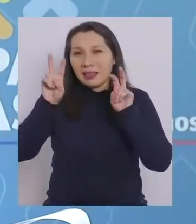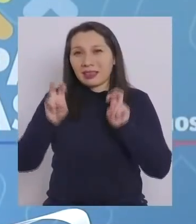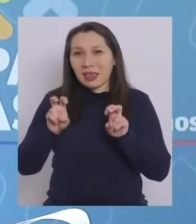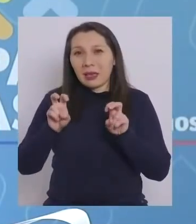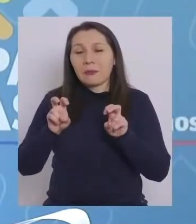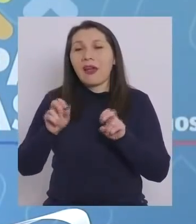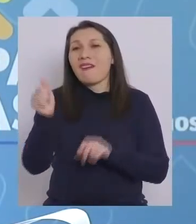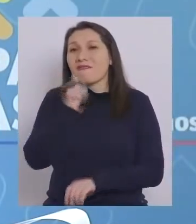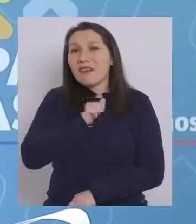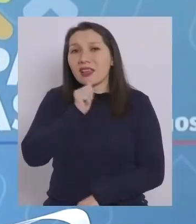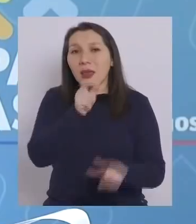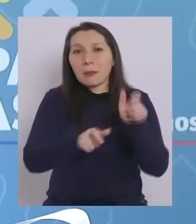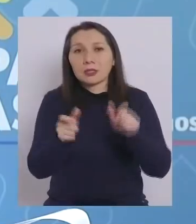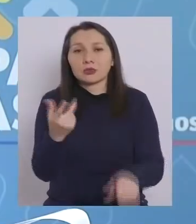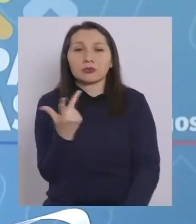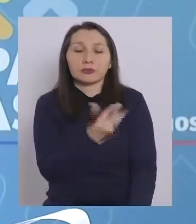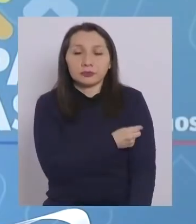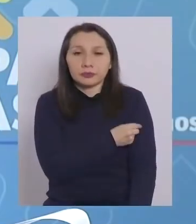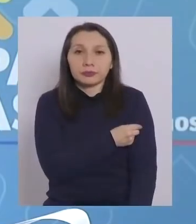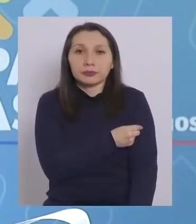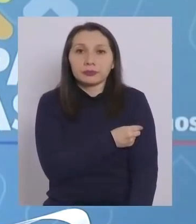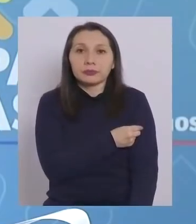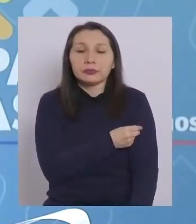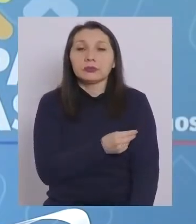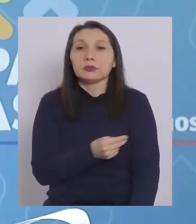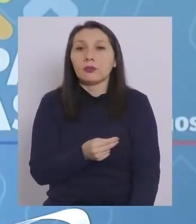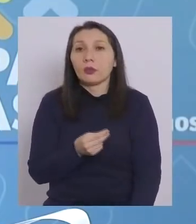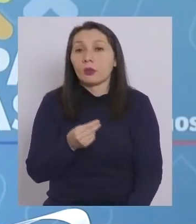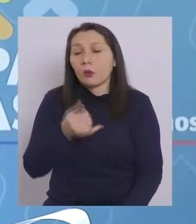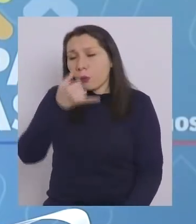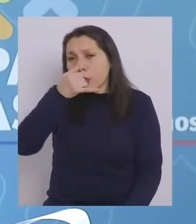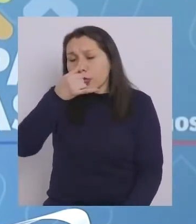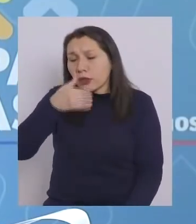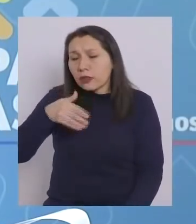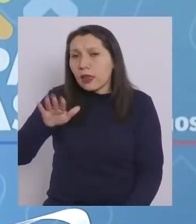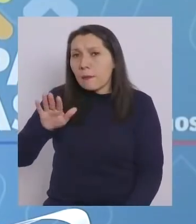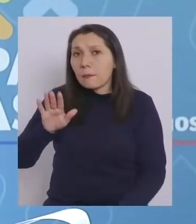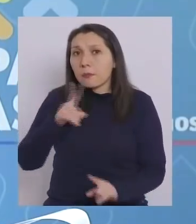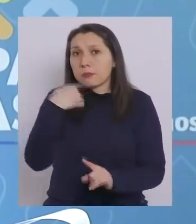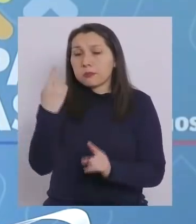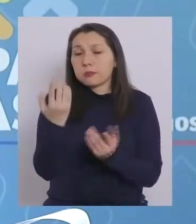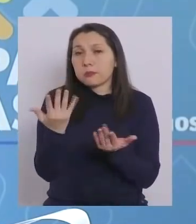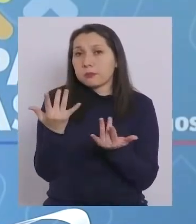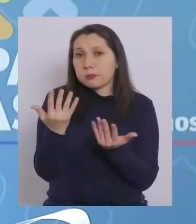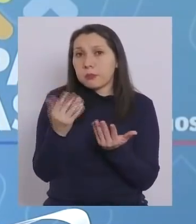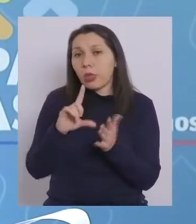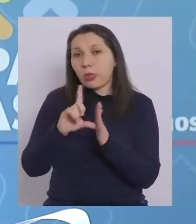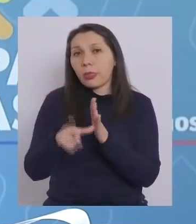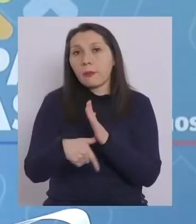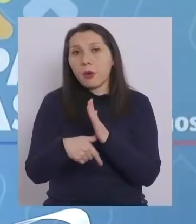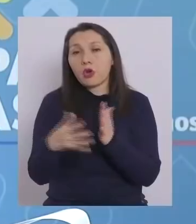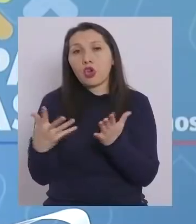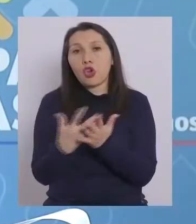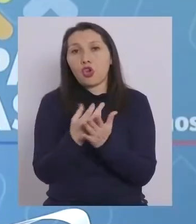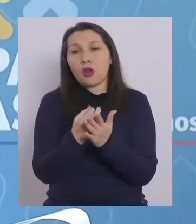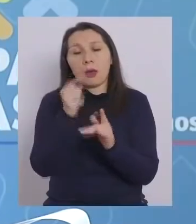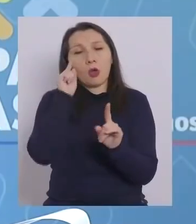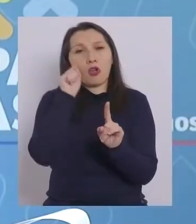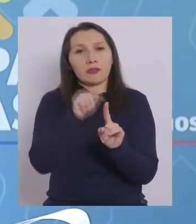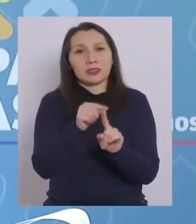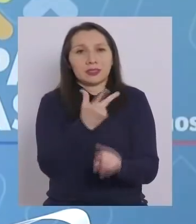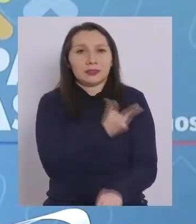a los que faltan por vacunarse y cuánto tiempo nosotros esperamos que se demoren en lograr esa meta.